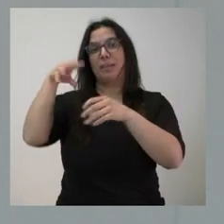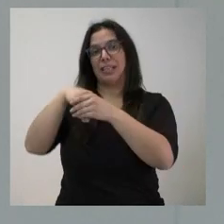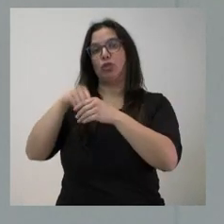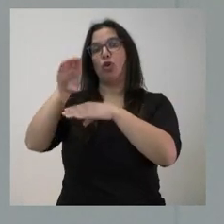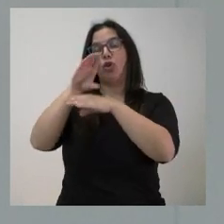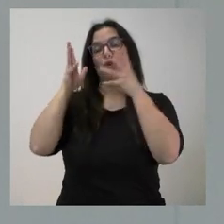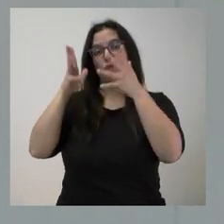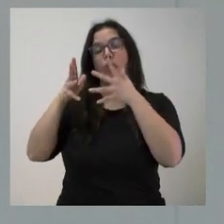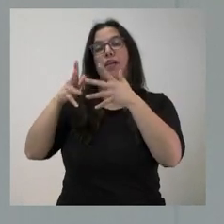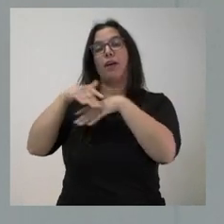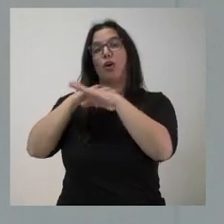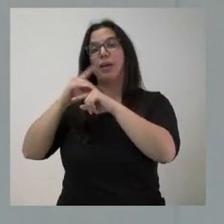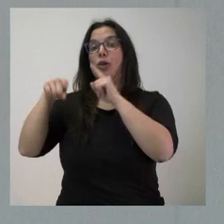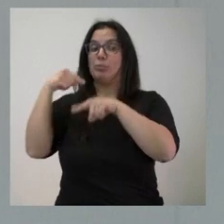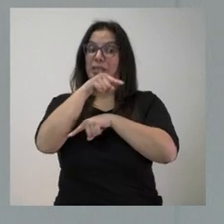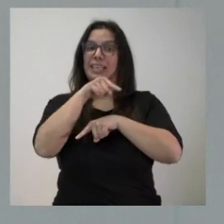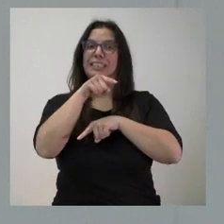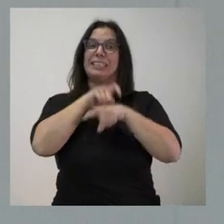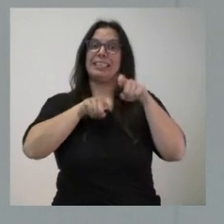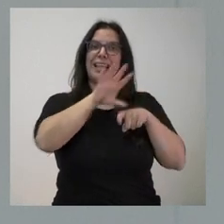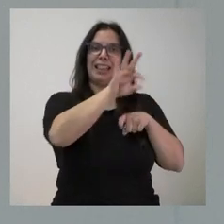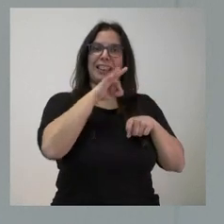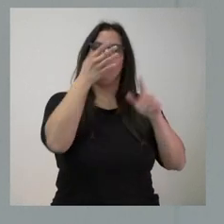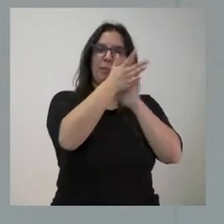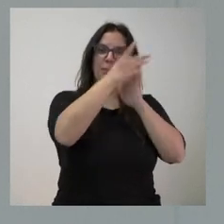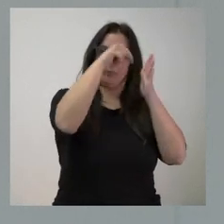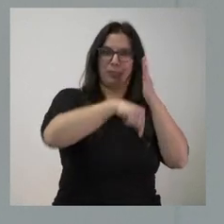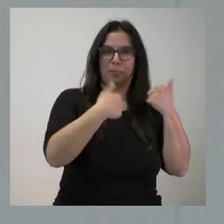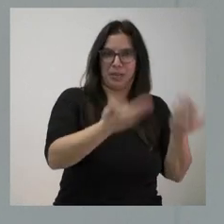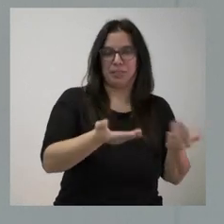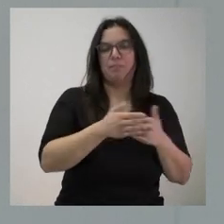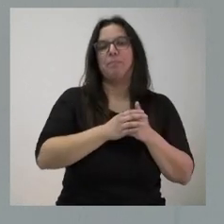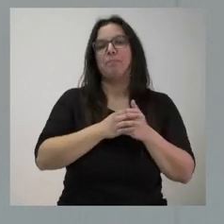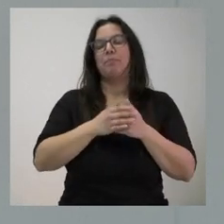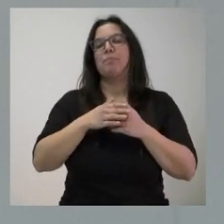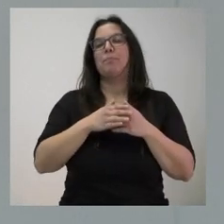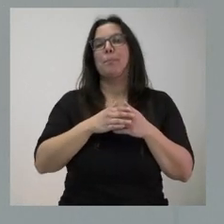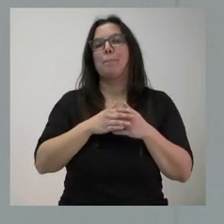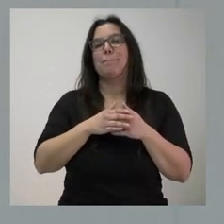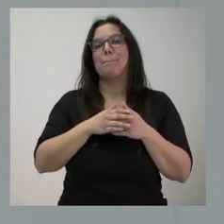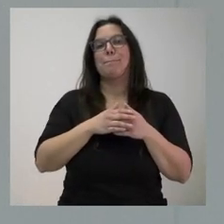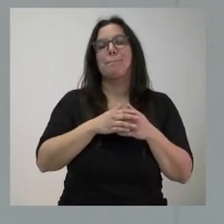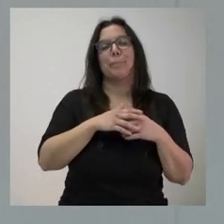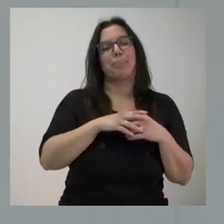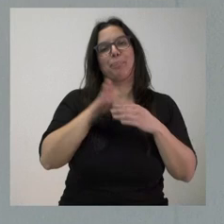le dedico una especial referencia a esta cuestión. Destinamos, en otro orden de cosas, 105